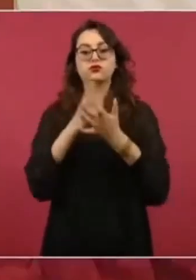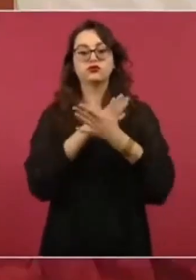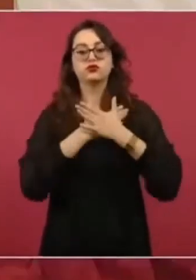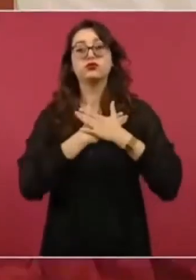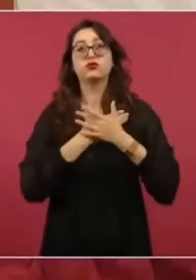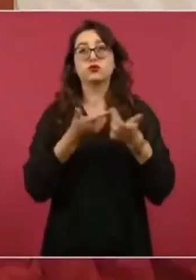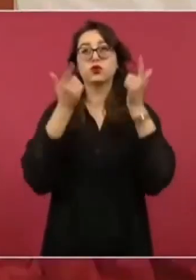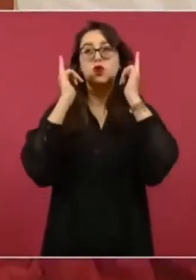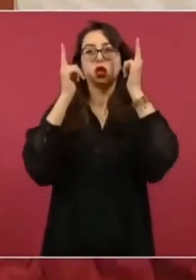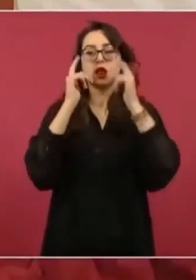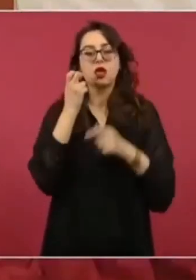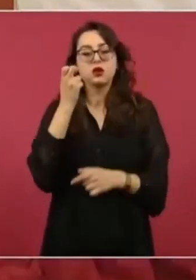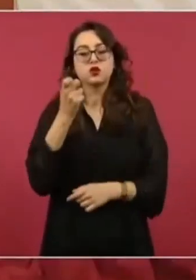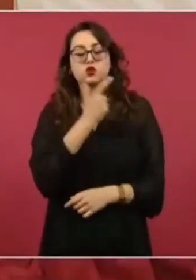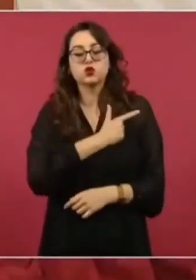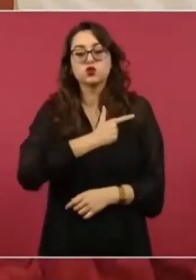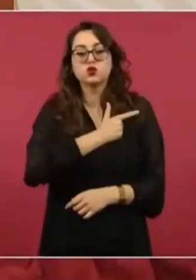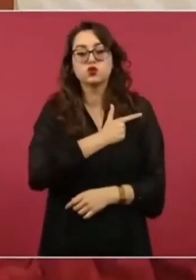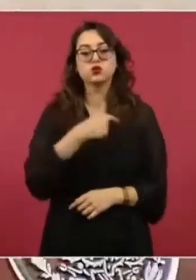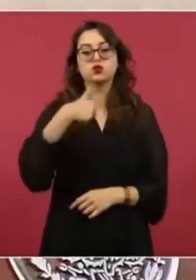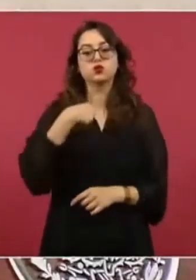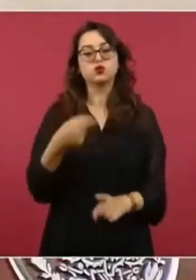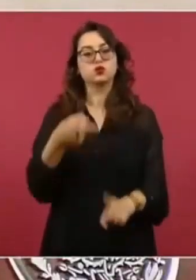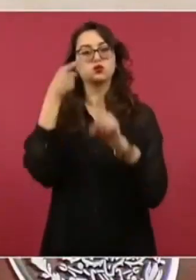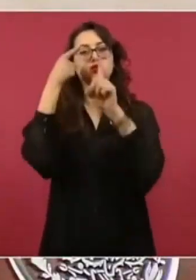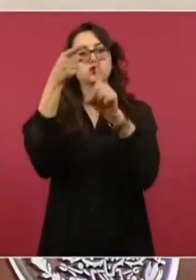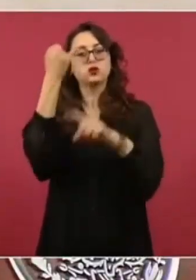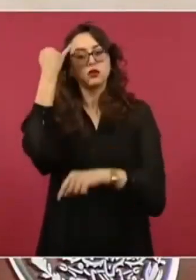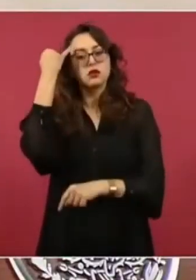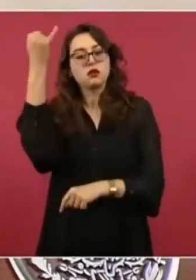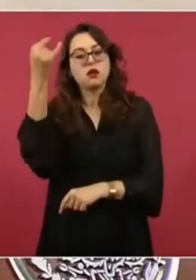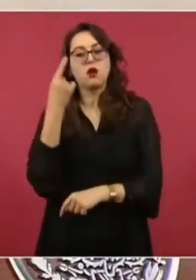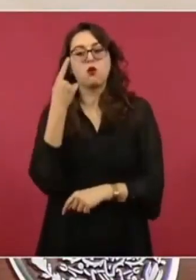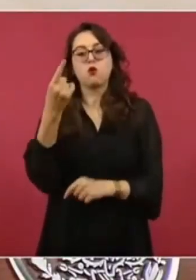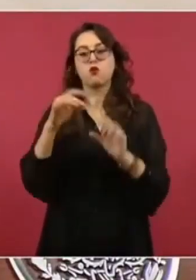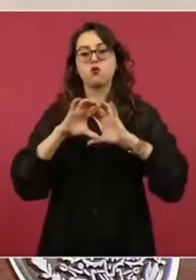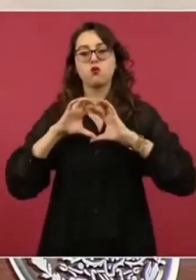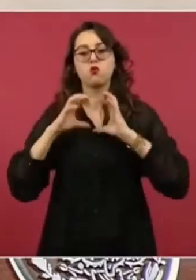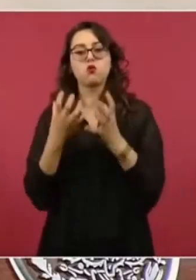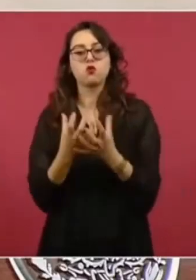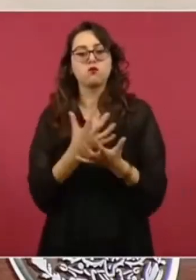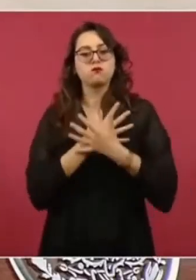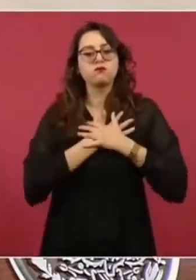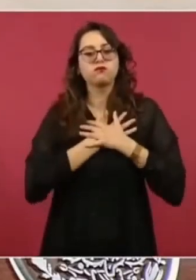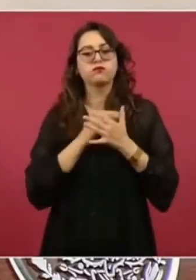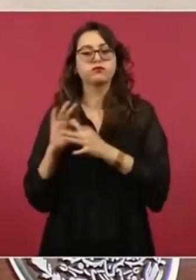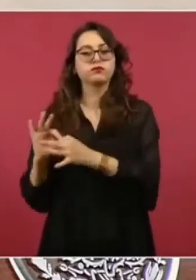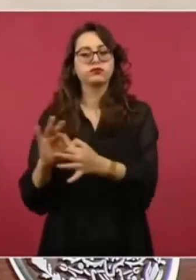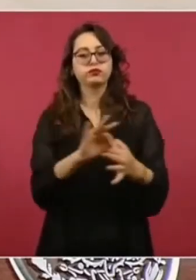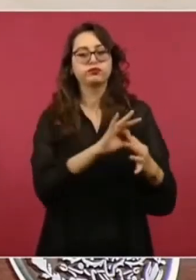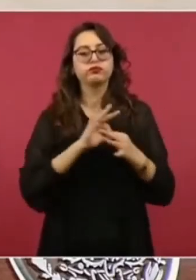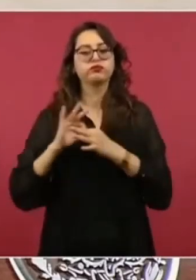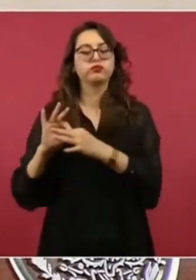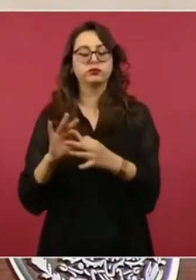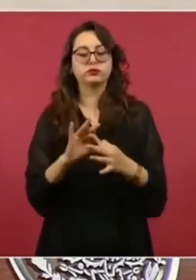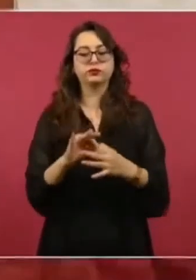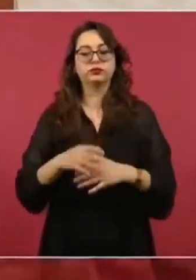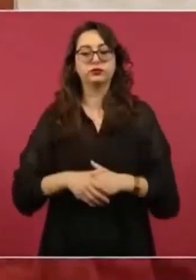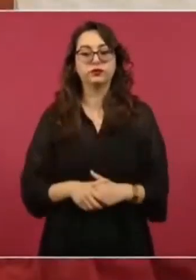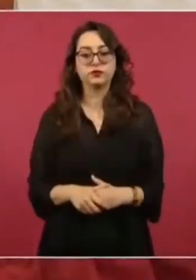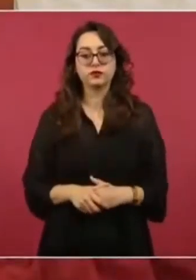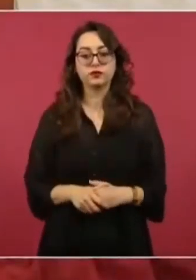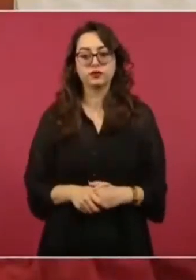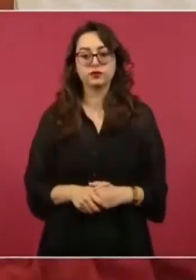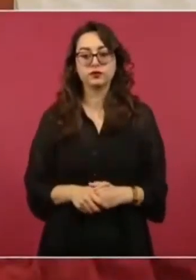Soy partidario del mundo, del amor, de la fraternidad. ¿En qué basaría